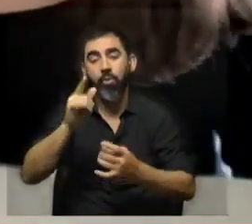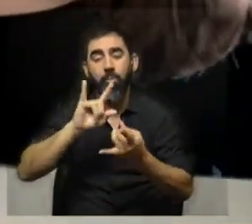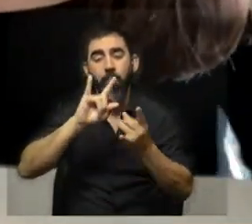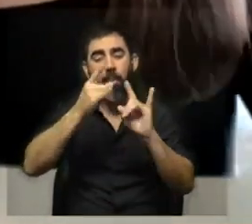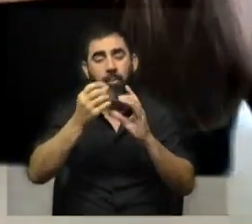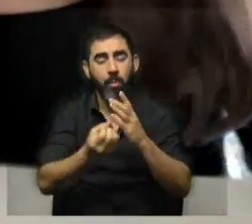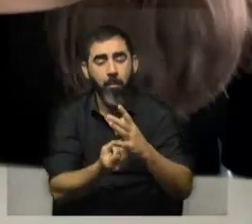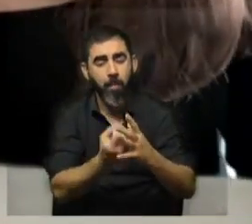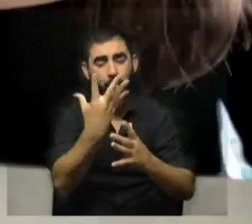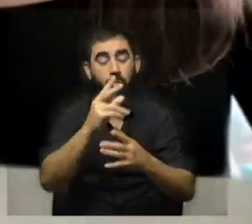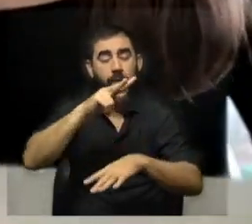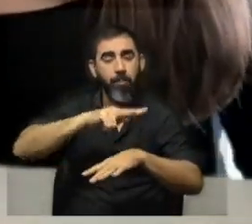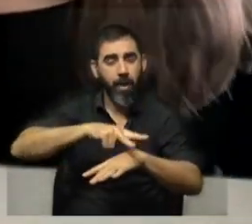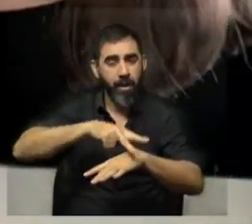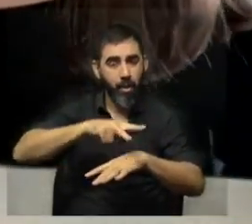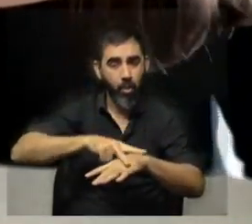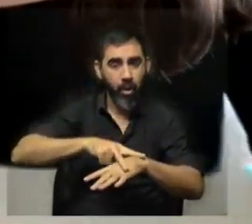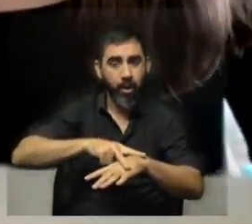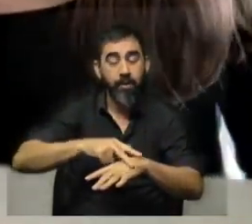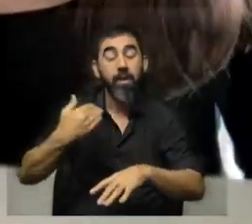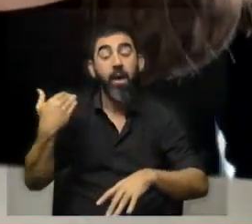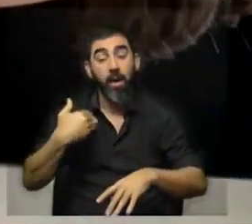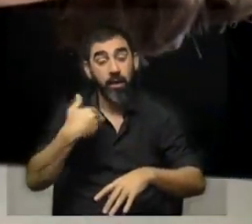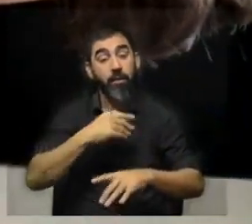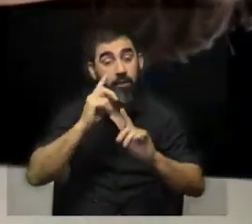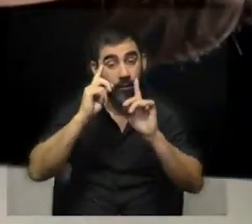Mercosur de Paraguay, de Argentina,